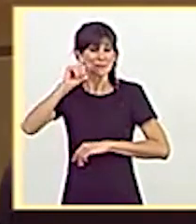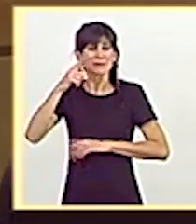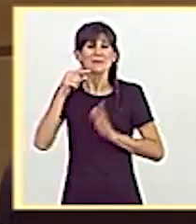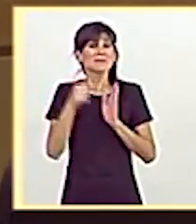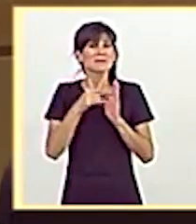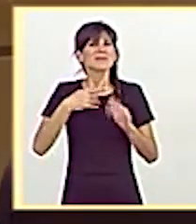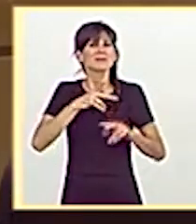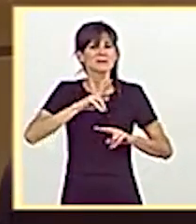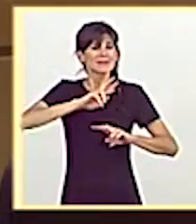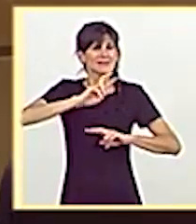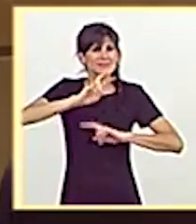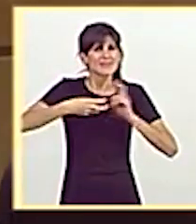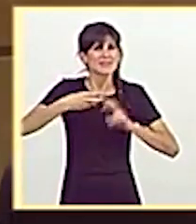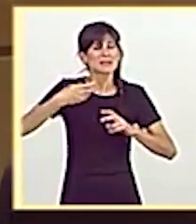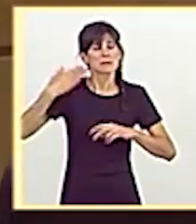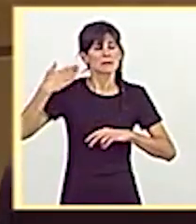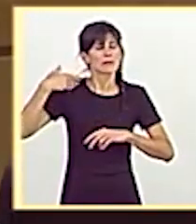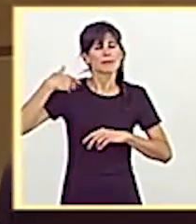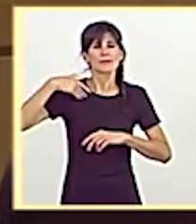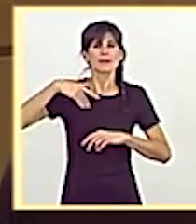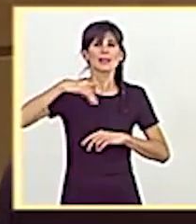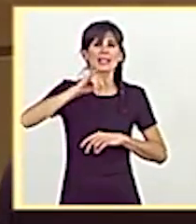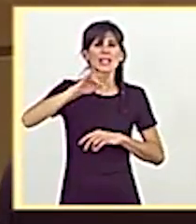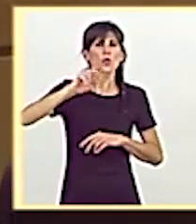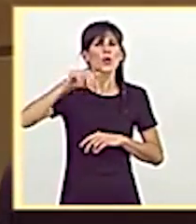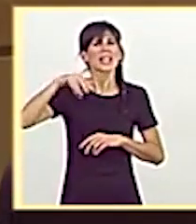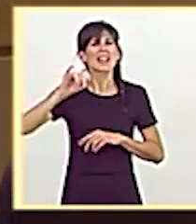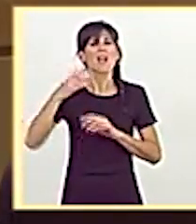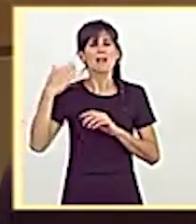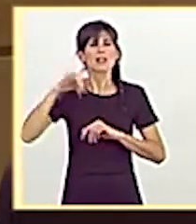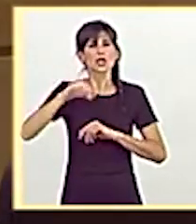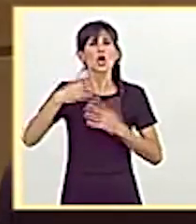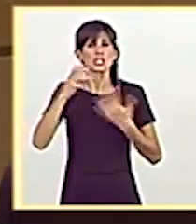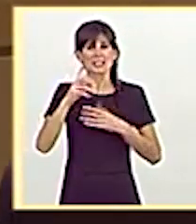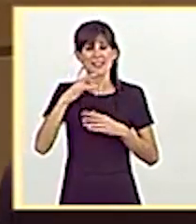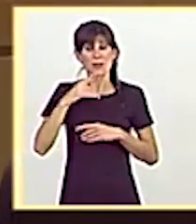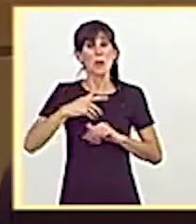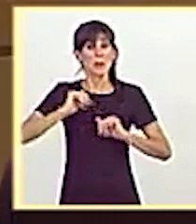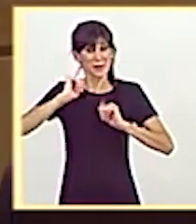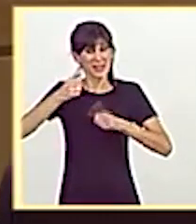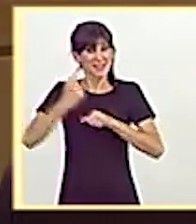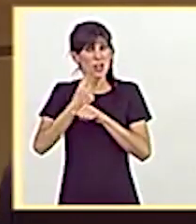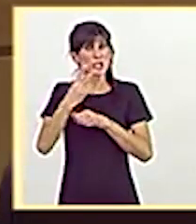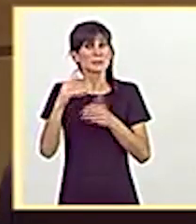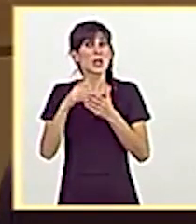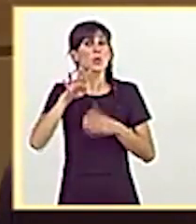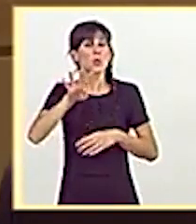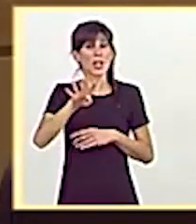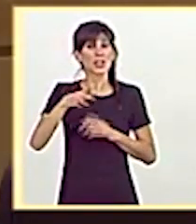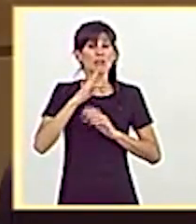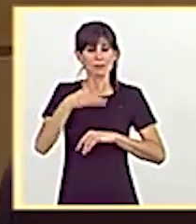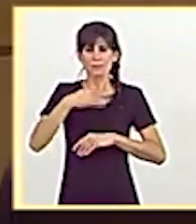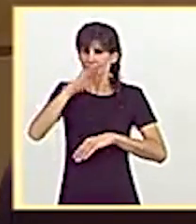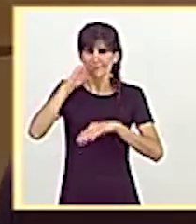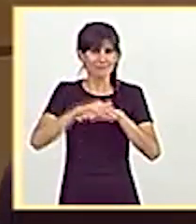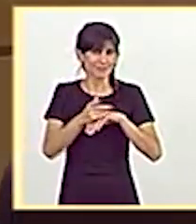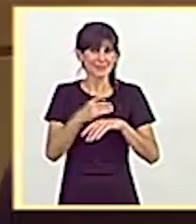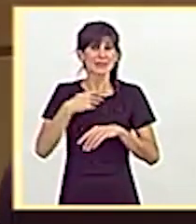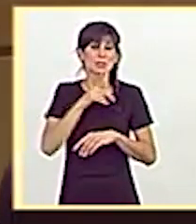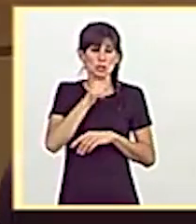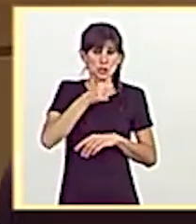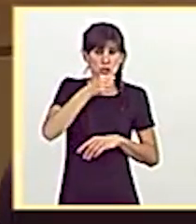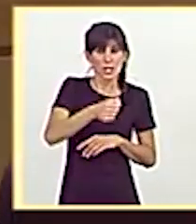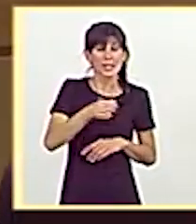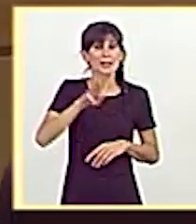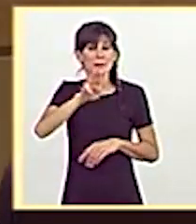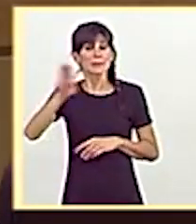se iniciaron en los años 80, aunque los primeros trabajos empezaron en el 2004. Los incumplimientos por parte de gobiernos tanto del PSOE como